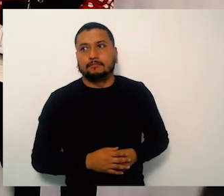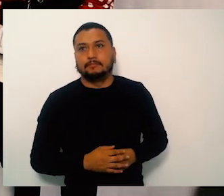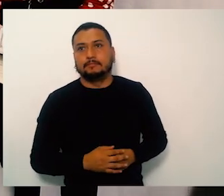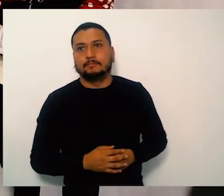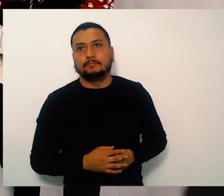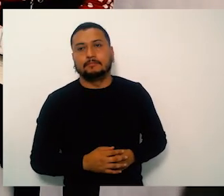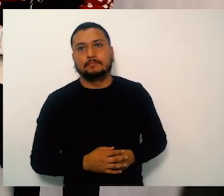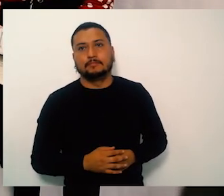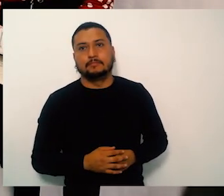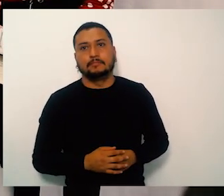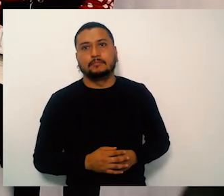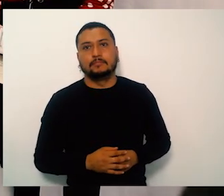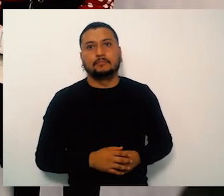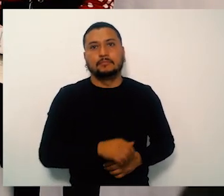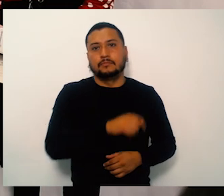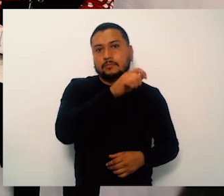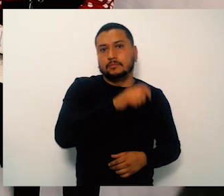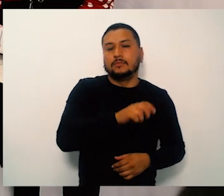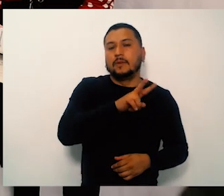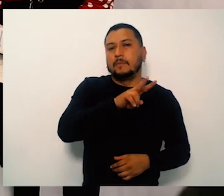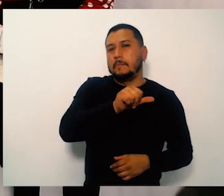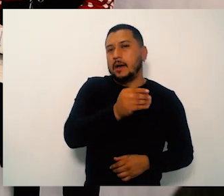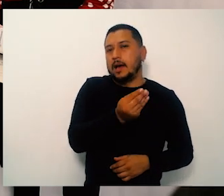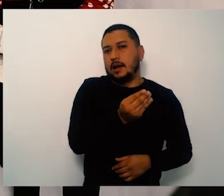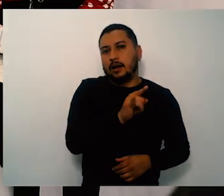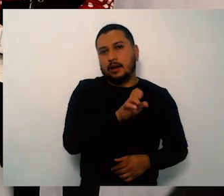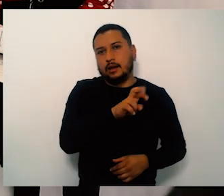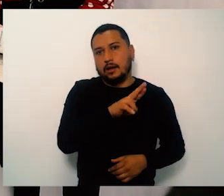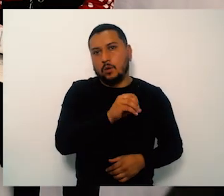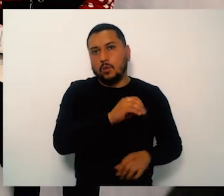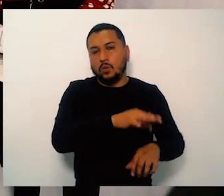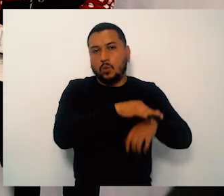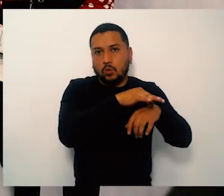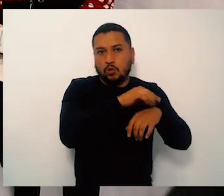medicamentos a casa completos entonces creo que lo estamos haciendo